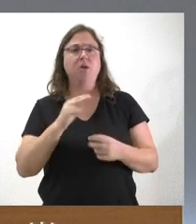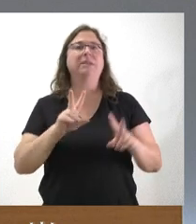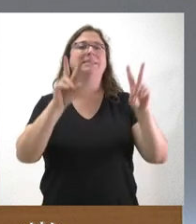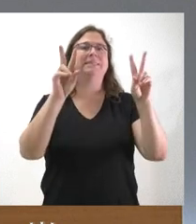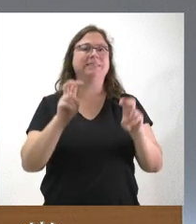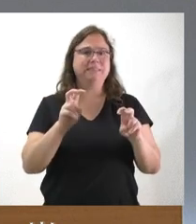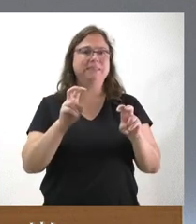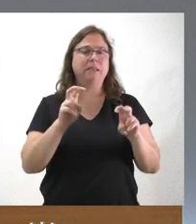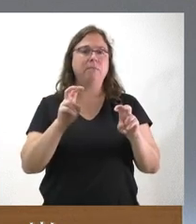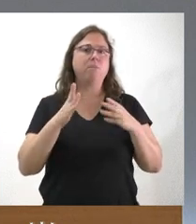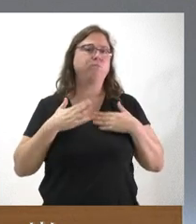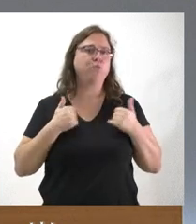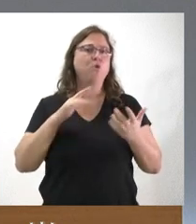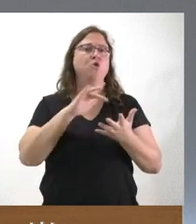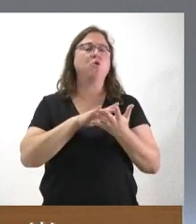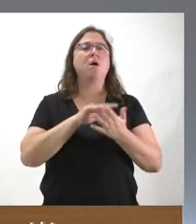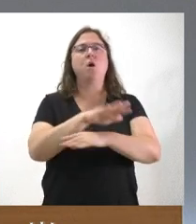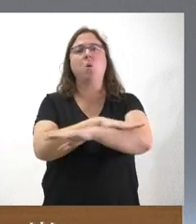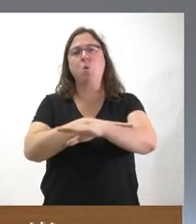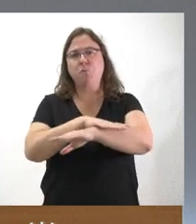de los asuntos que han sido objeto de gobierno,